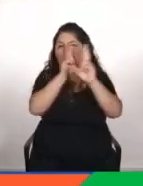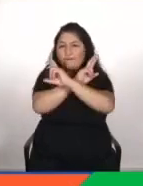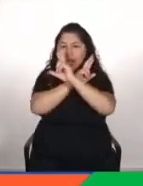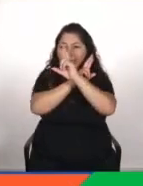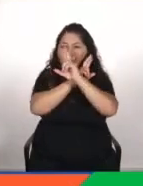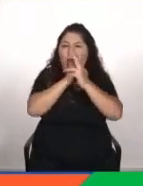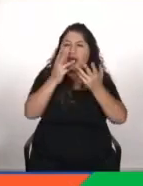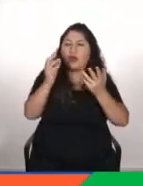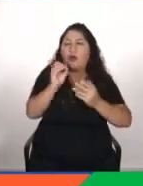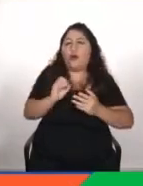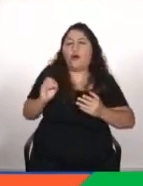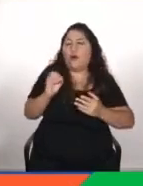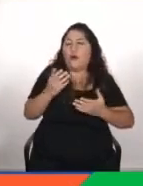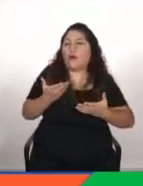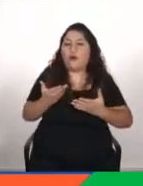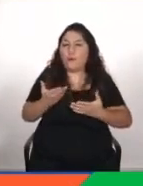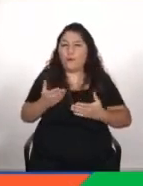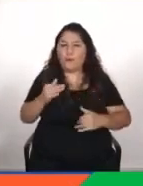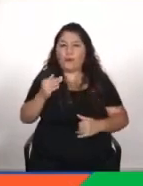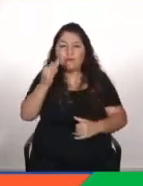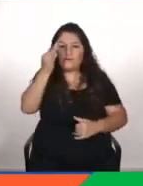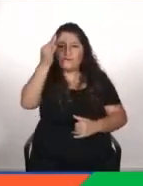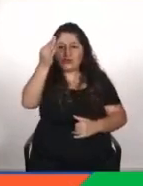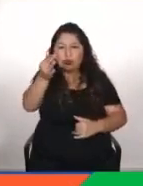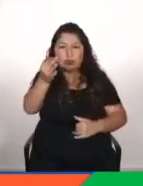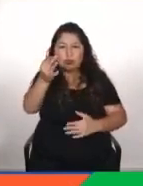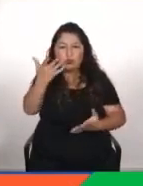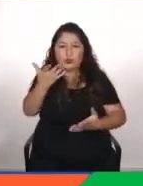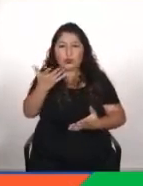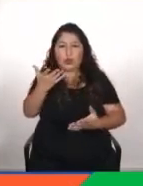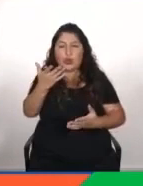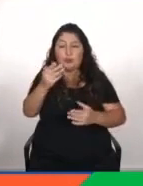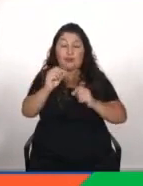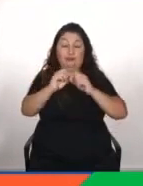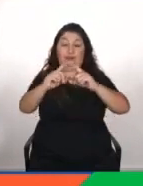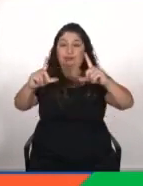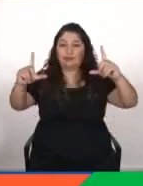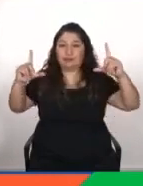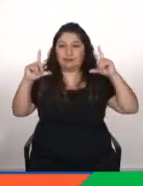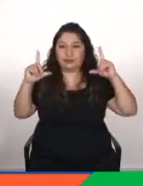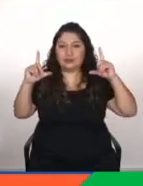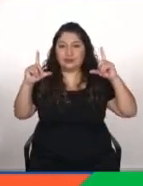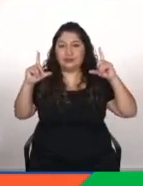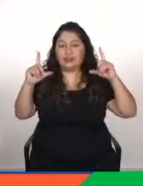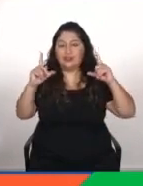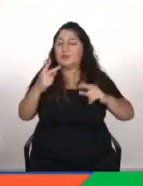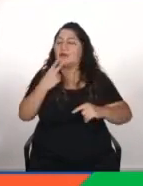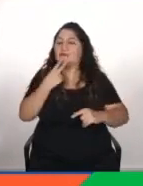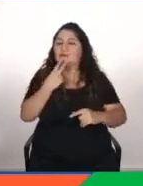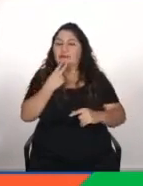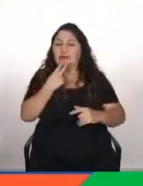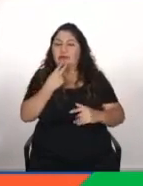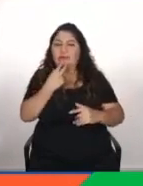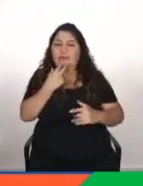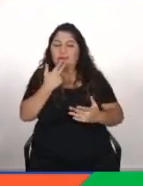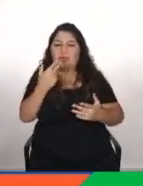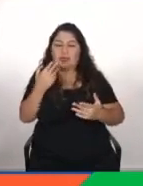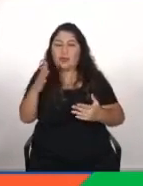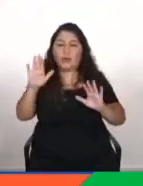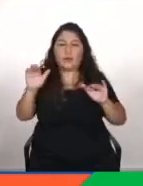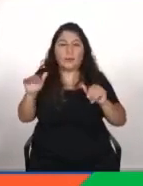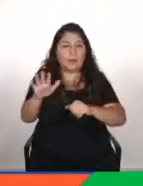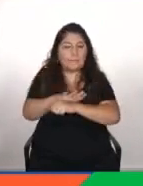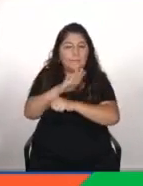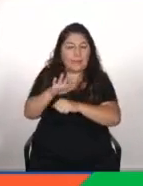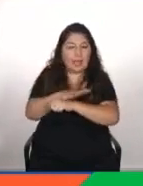así o todo lo contrario nos promete un futuro alucinante el vivir como en las películas así